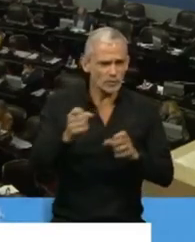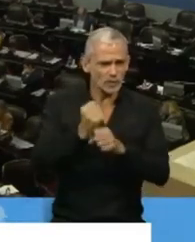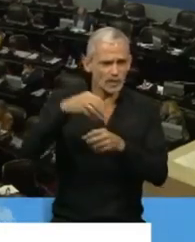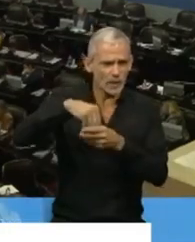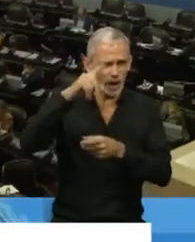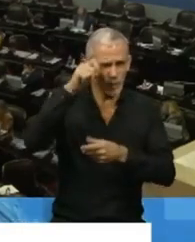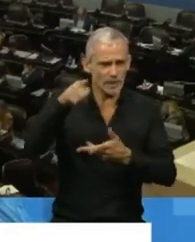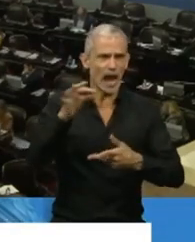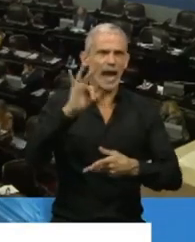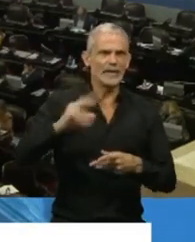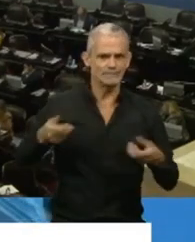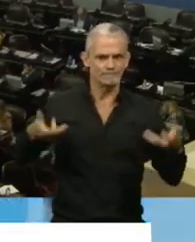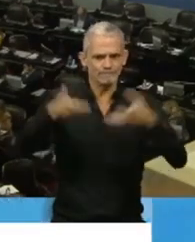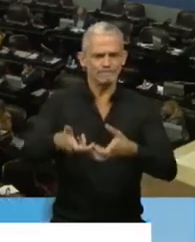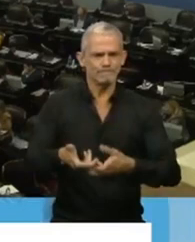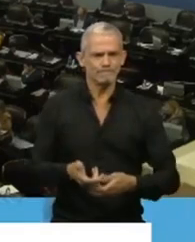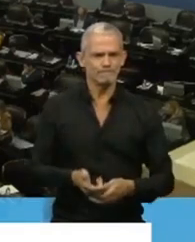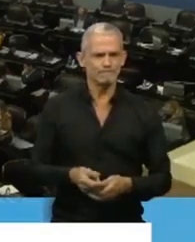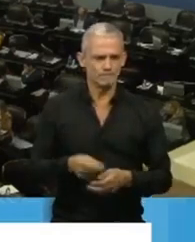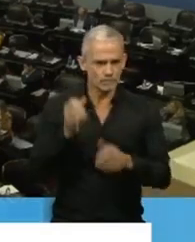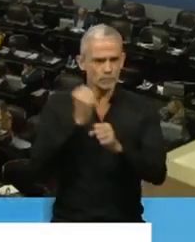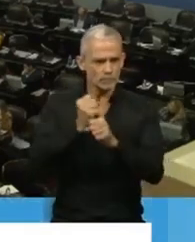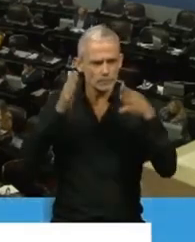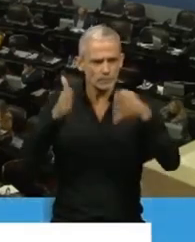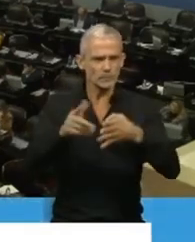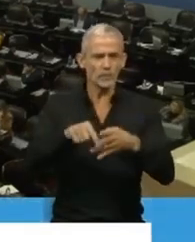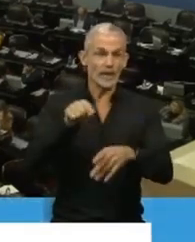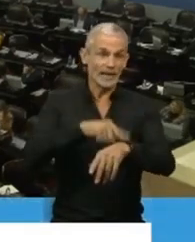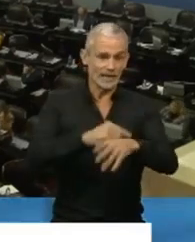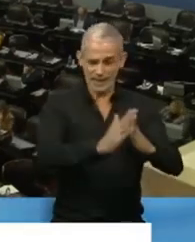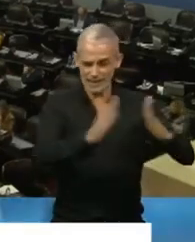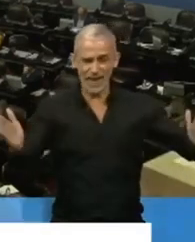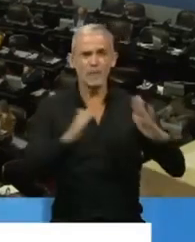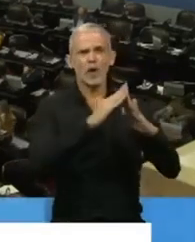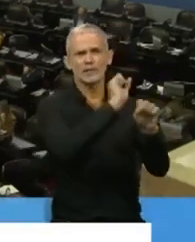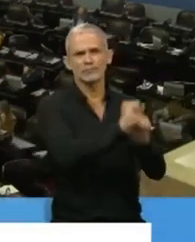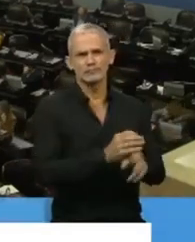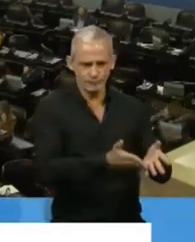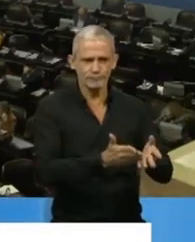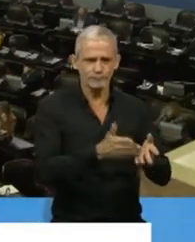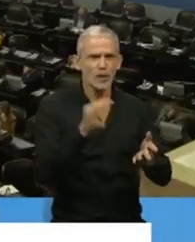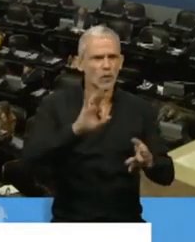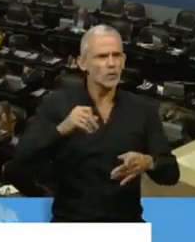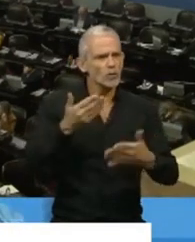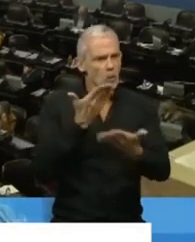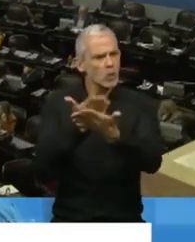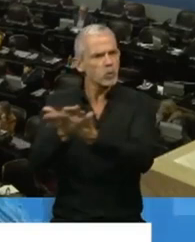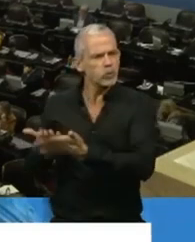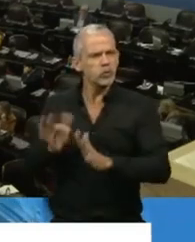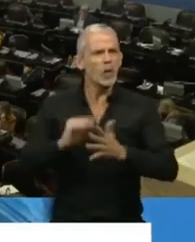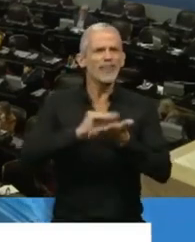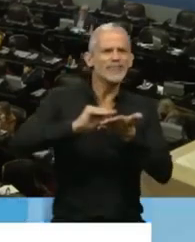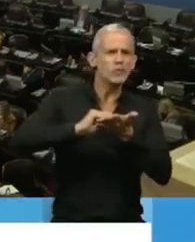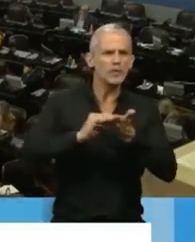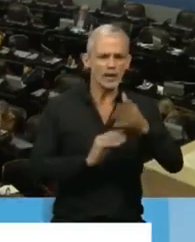todos nuestros recursos, Presidente. Por eso, en este tiempo de cuarentena, lo cierto es que hemos tratado, junto a muchos diputados, de generar